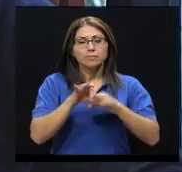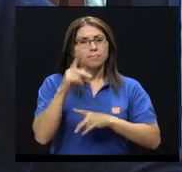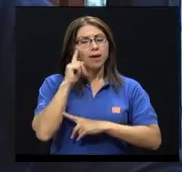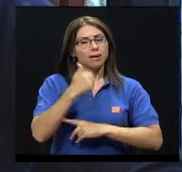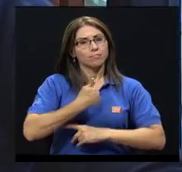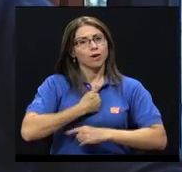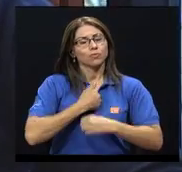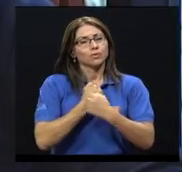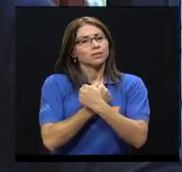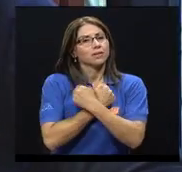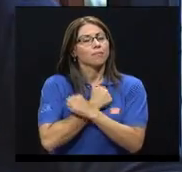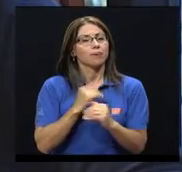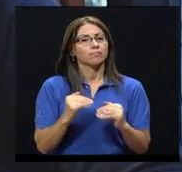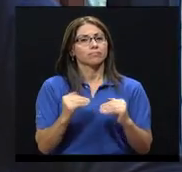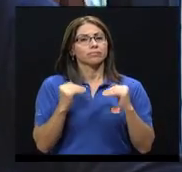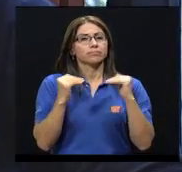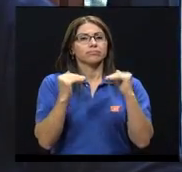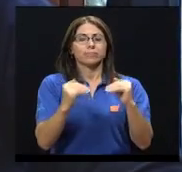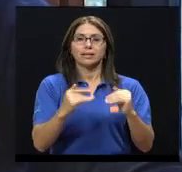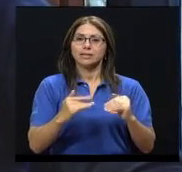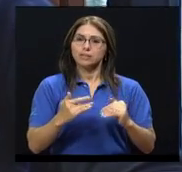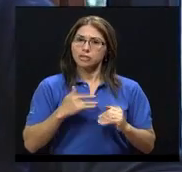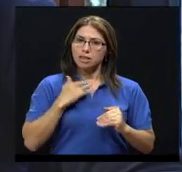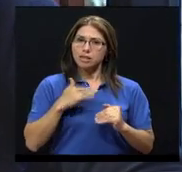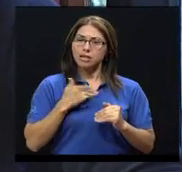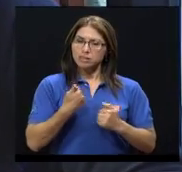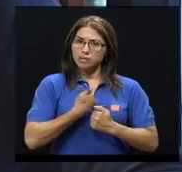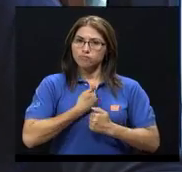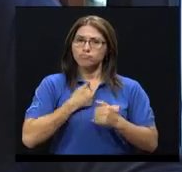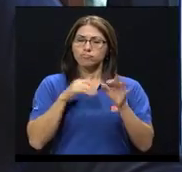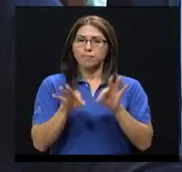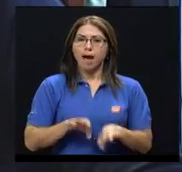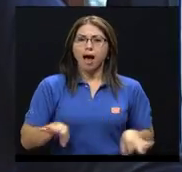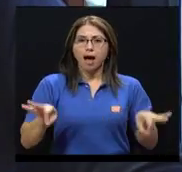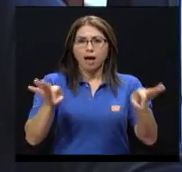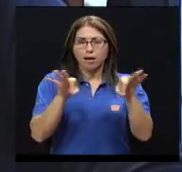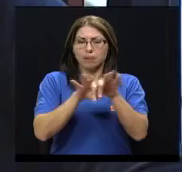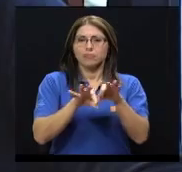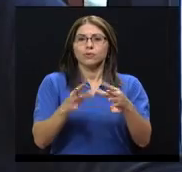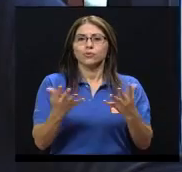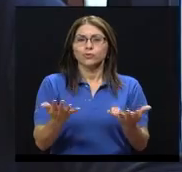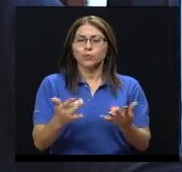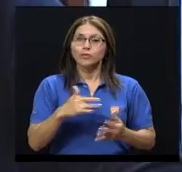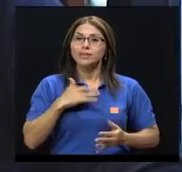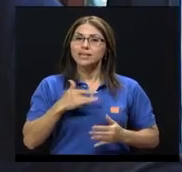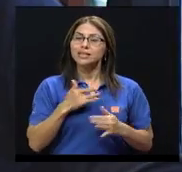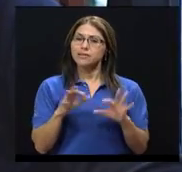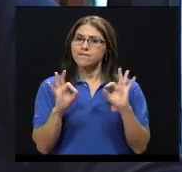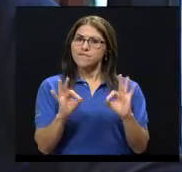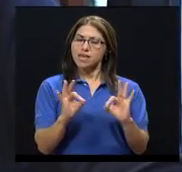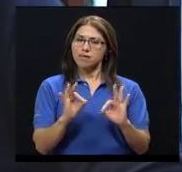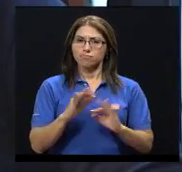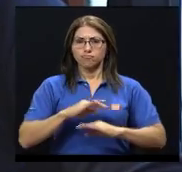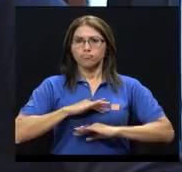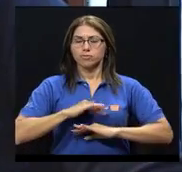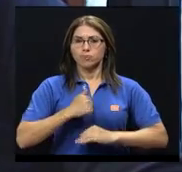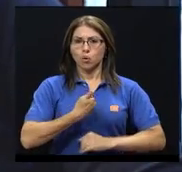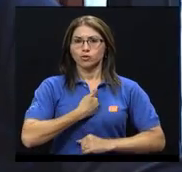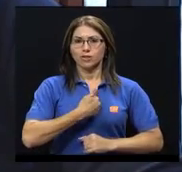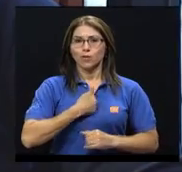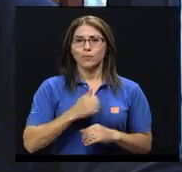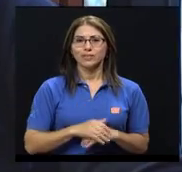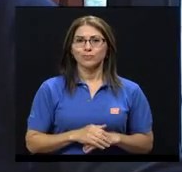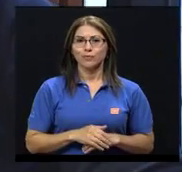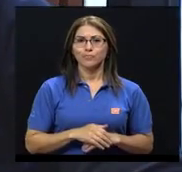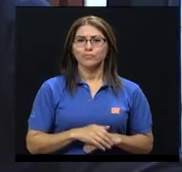autoestima, para sentirse uno valioso, para sentirse uno bien consigo mismo. Y cuando